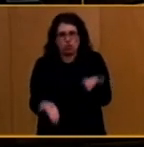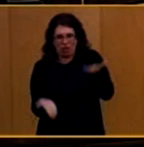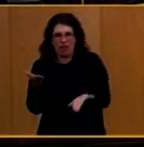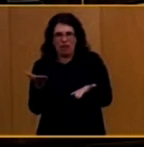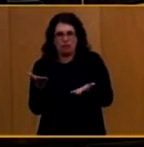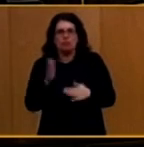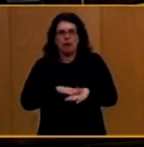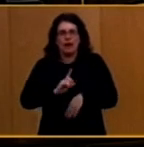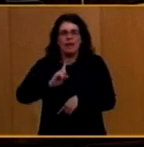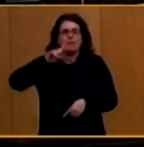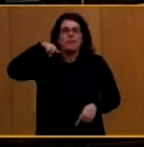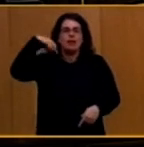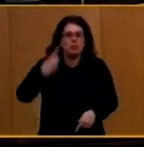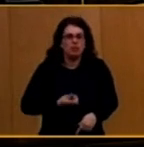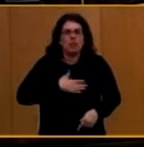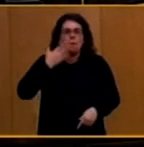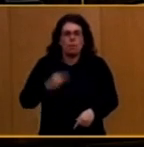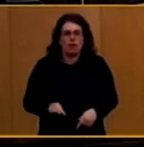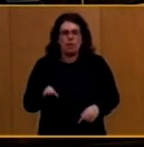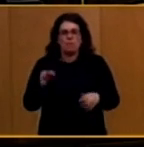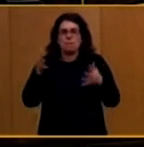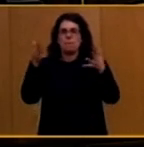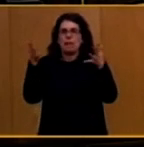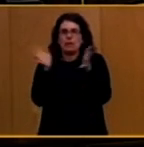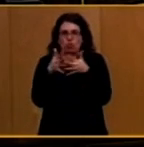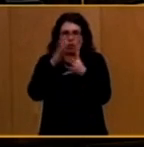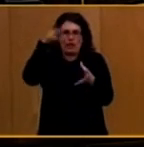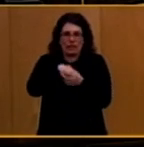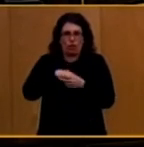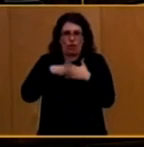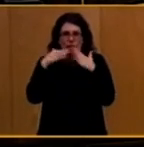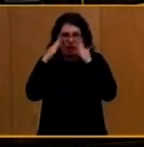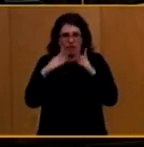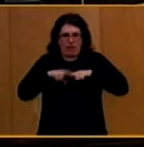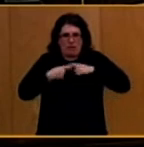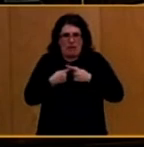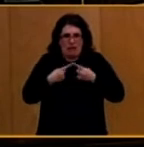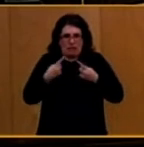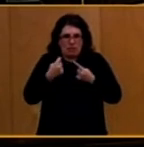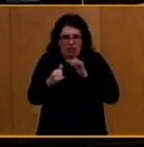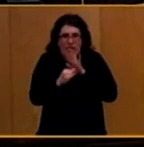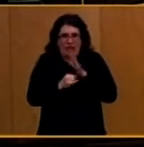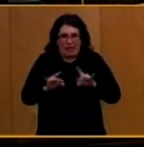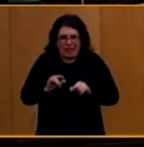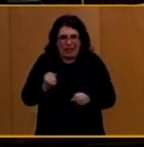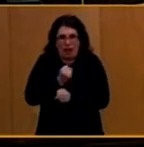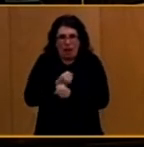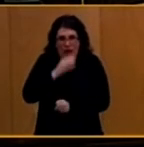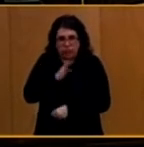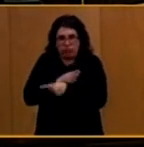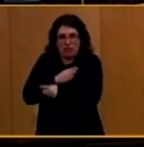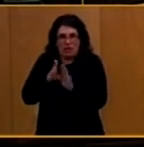las estructuras agrícolas de la pequeña explotación familiar a la tierra y que no tengamos tanto éxodo rural en nuestro país. Y es una